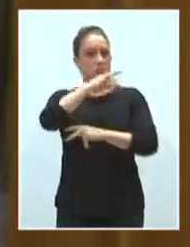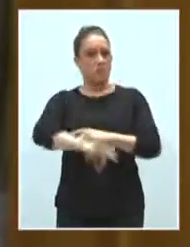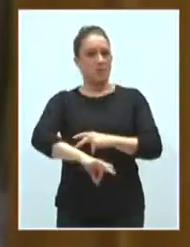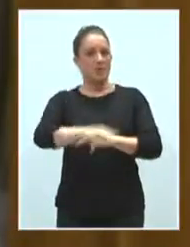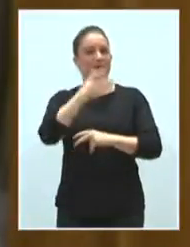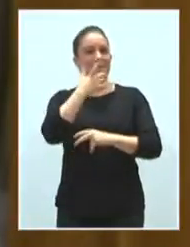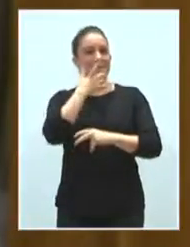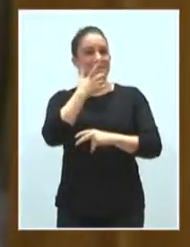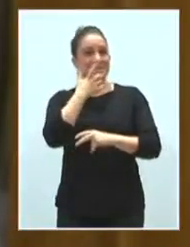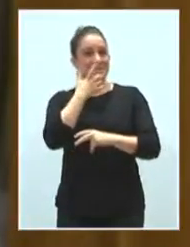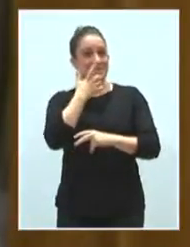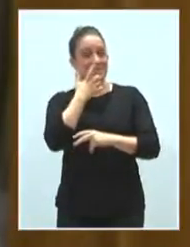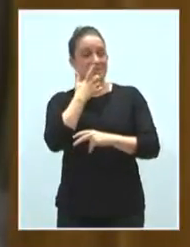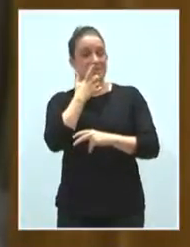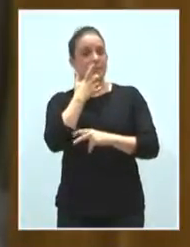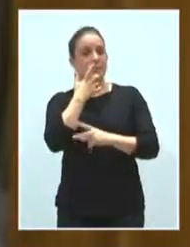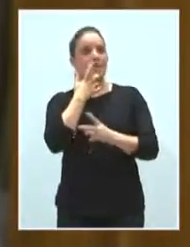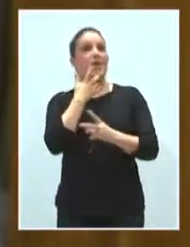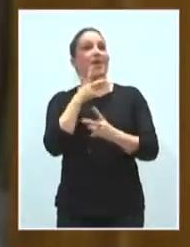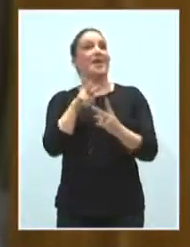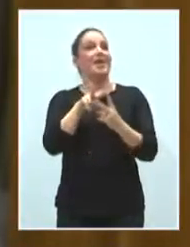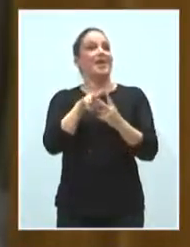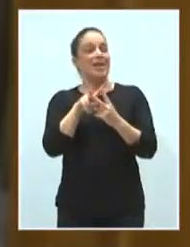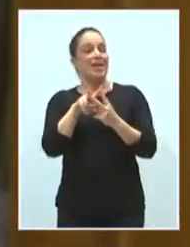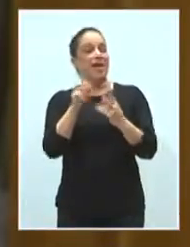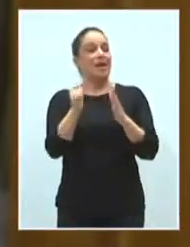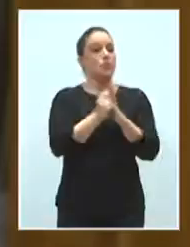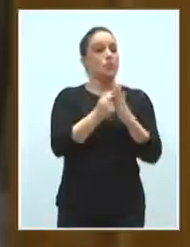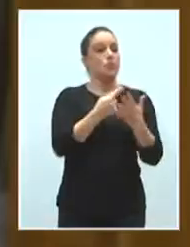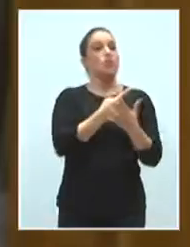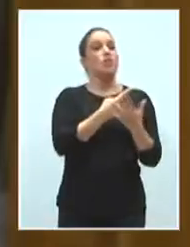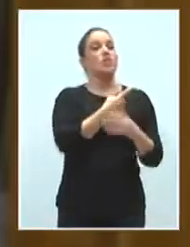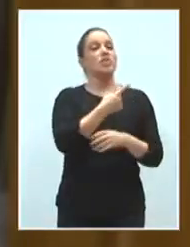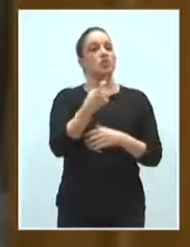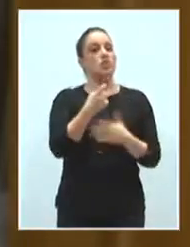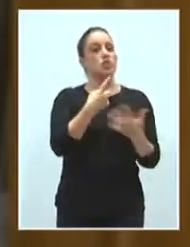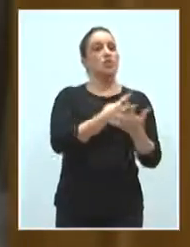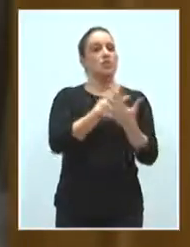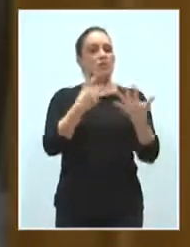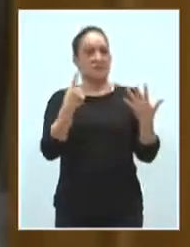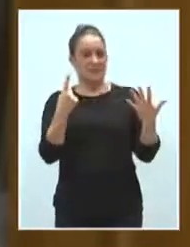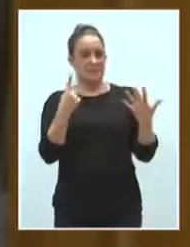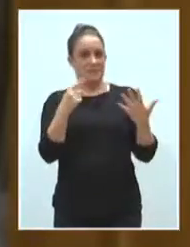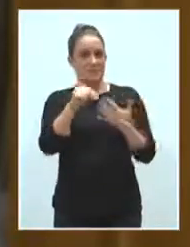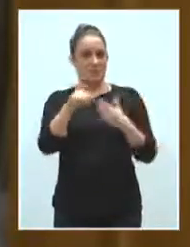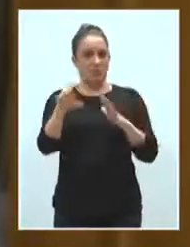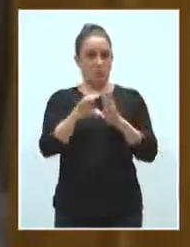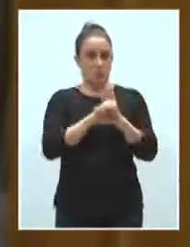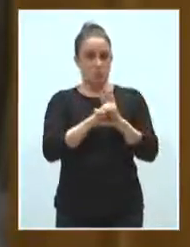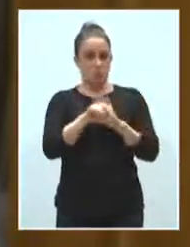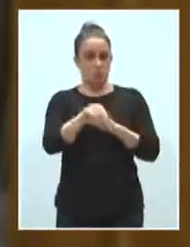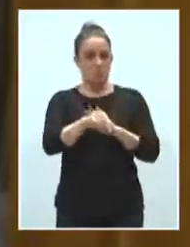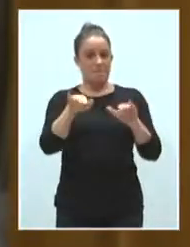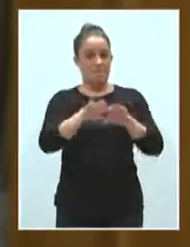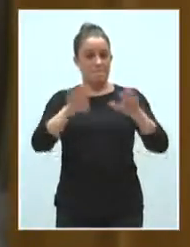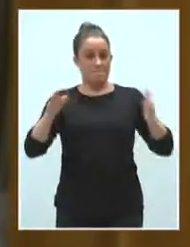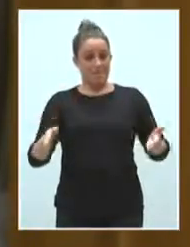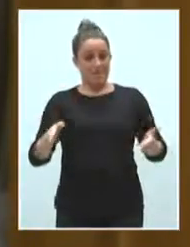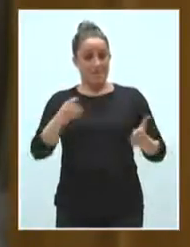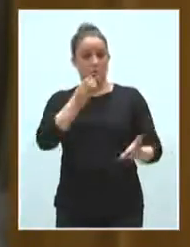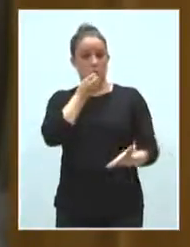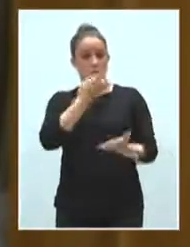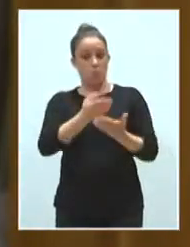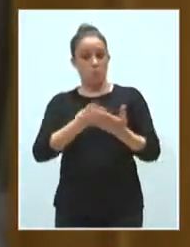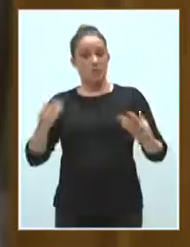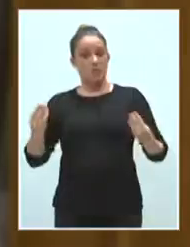declarado uno de los estados previstos en el artículo 116 de la Constitución y cuando la mesa, a propuesta de la Junta de